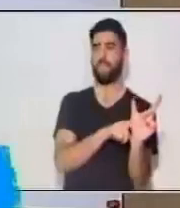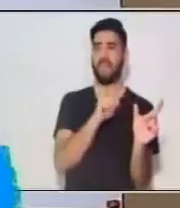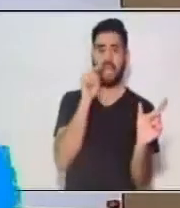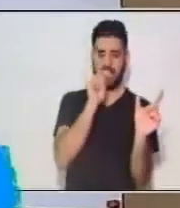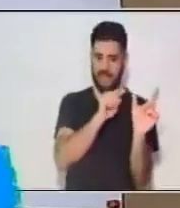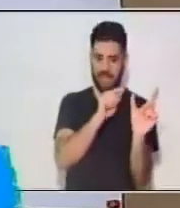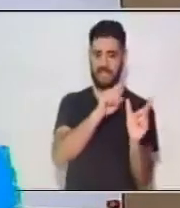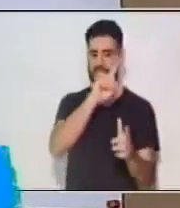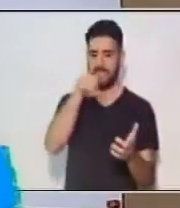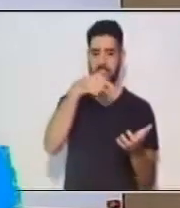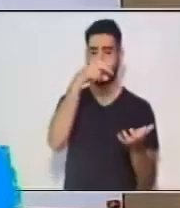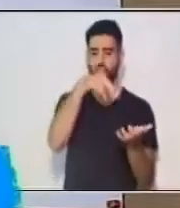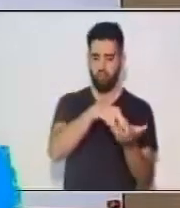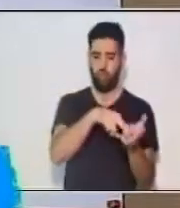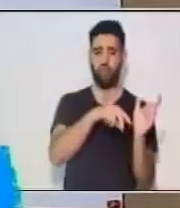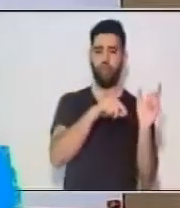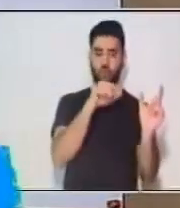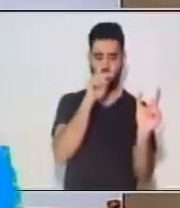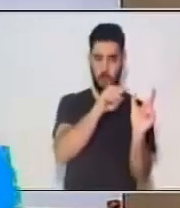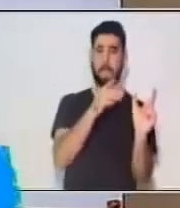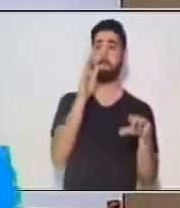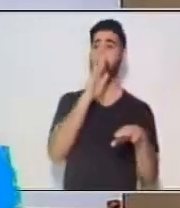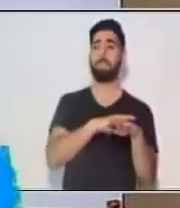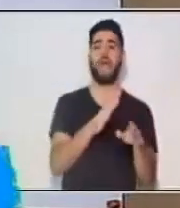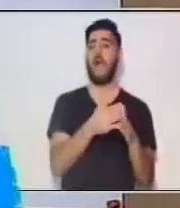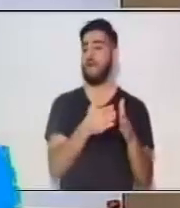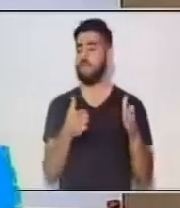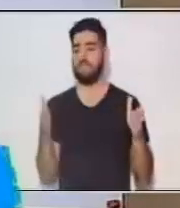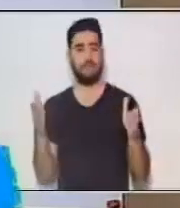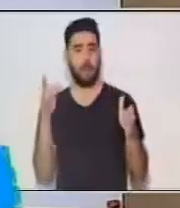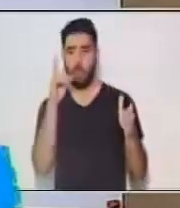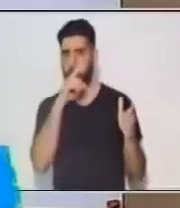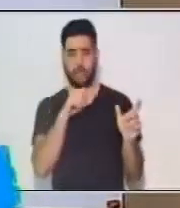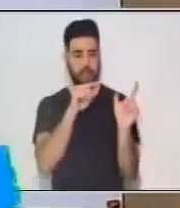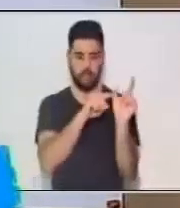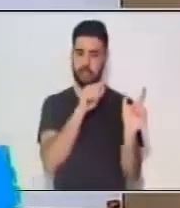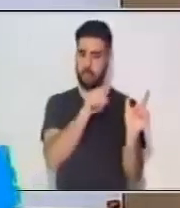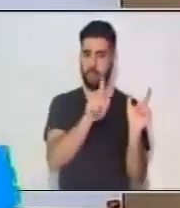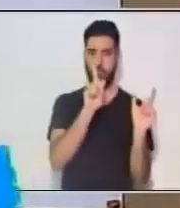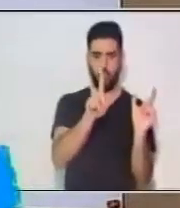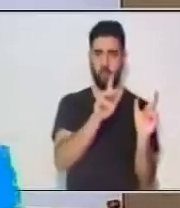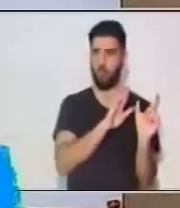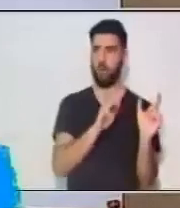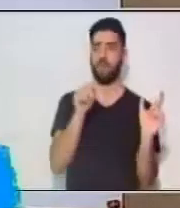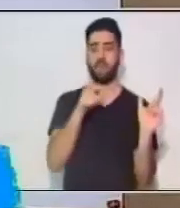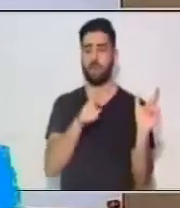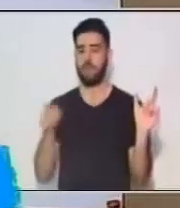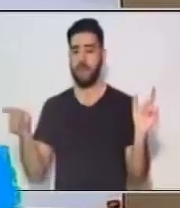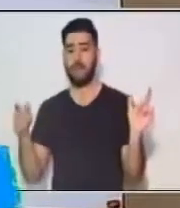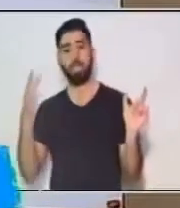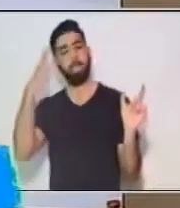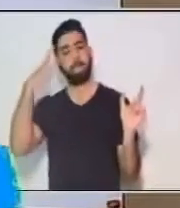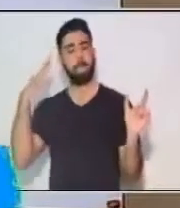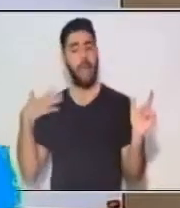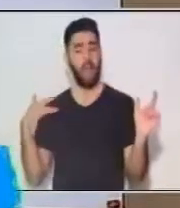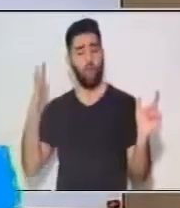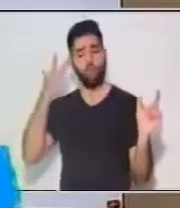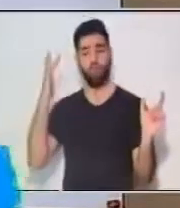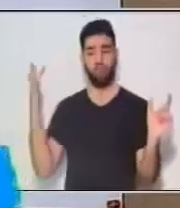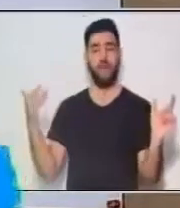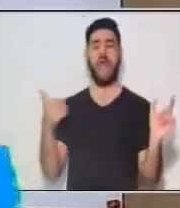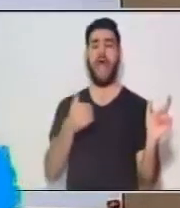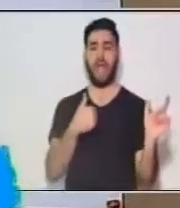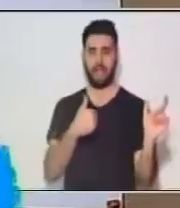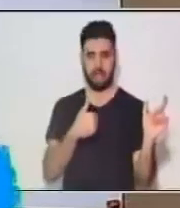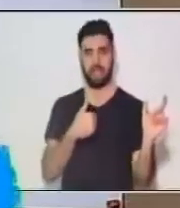es nuestro núcleo del sujeto, incluso porque no tenemos más descripción. El el pelo rubio, es toda la parte del